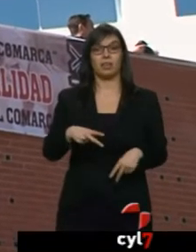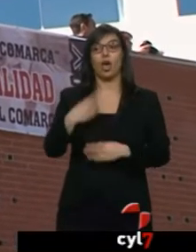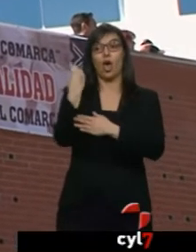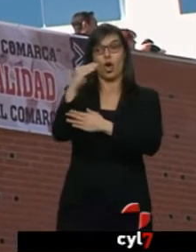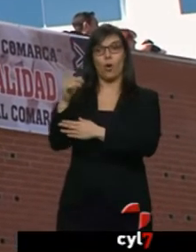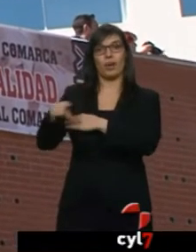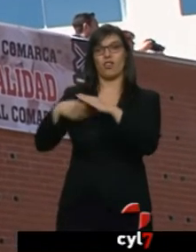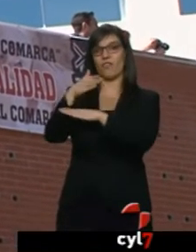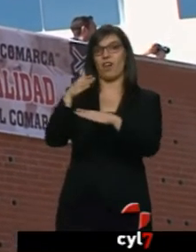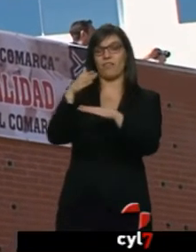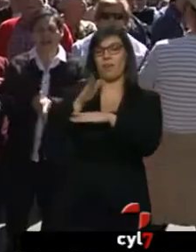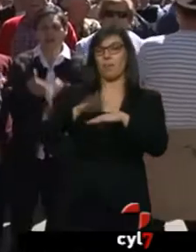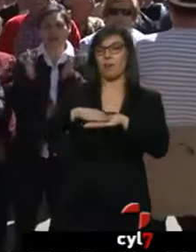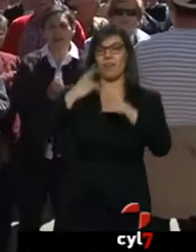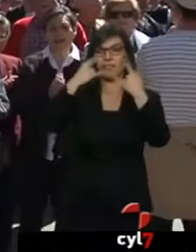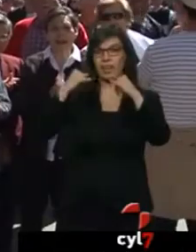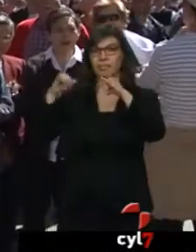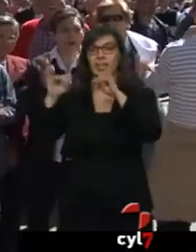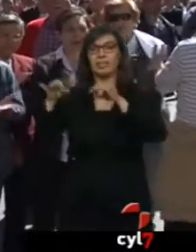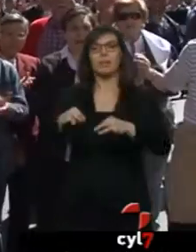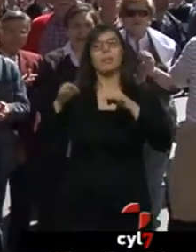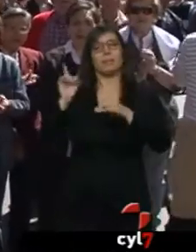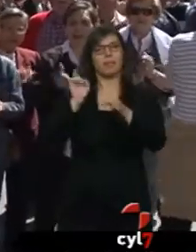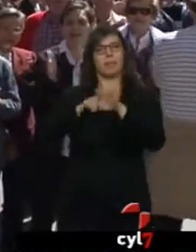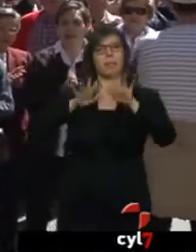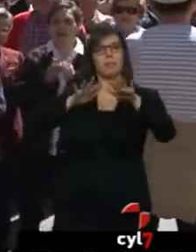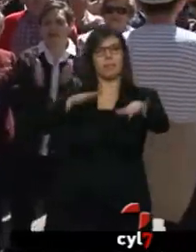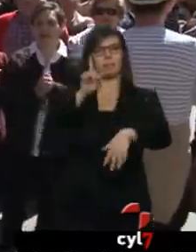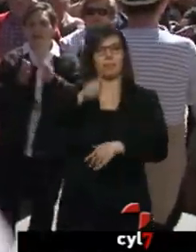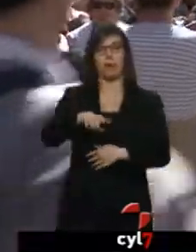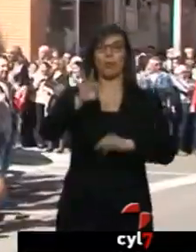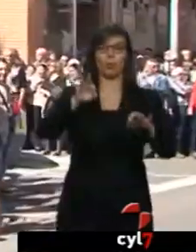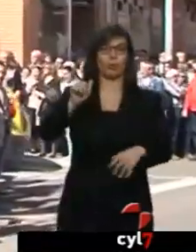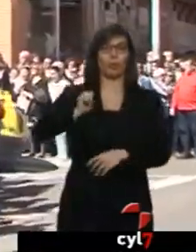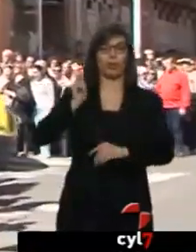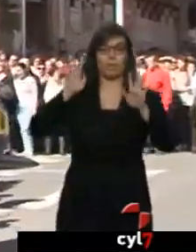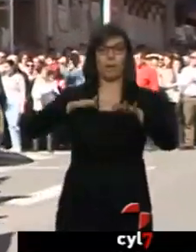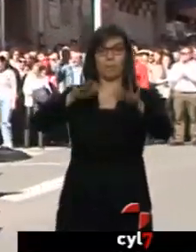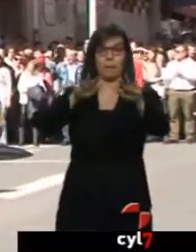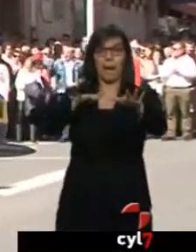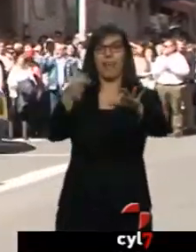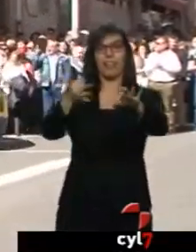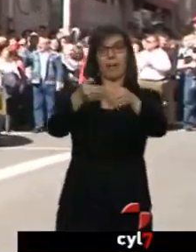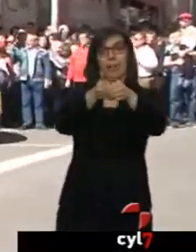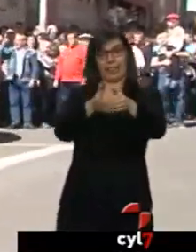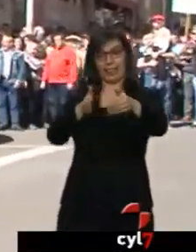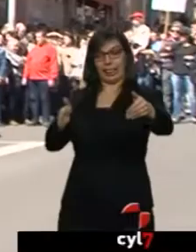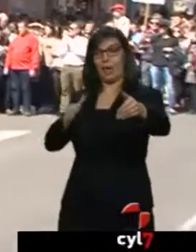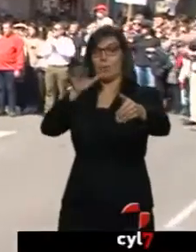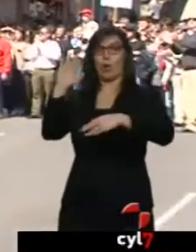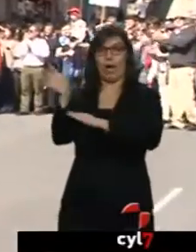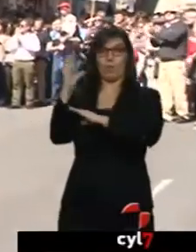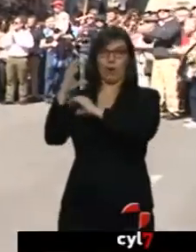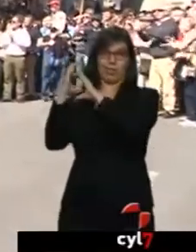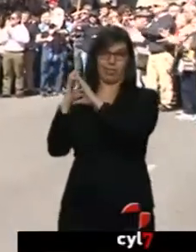Maromado... ...también han estado en esta marcha histórica... ...la casualidad ha querido que la multitud... ...haya tenido que dejar paso a una ambulancia...